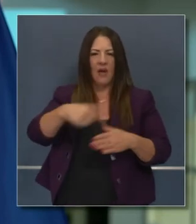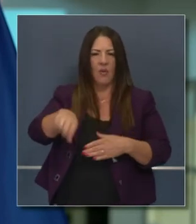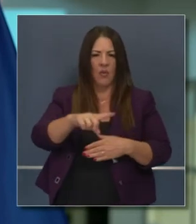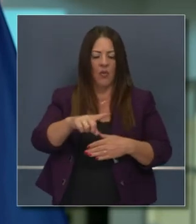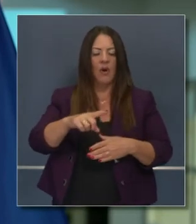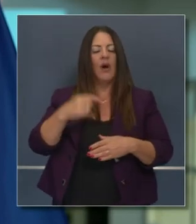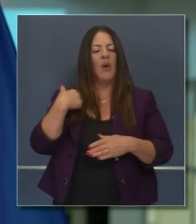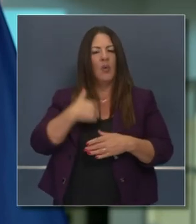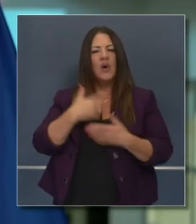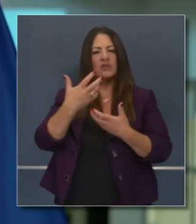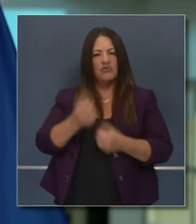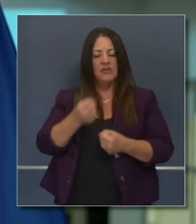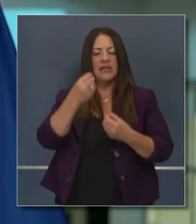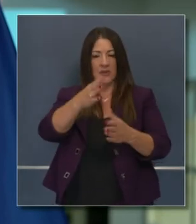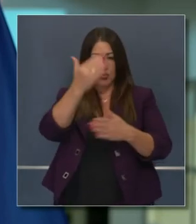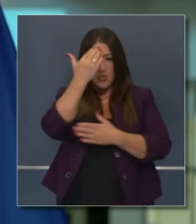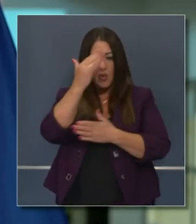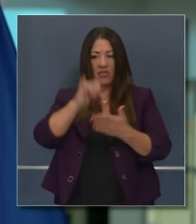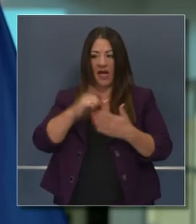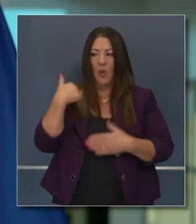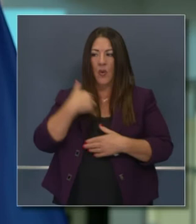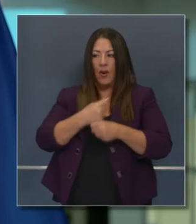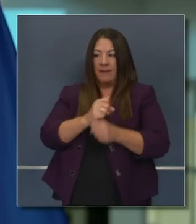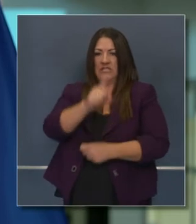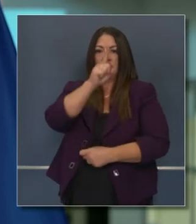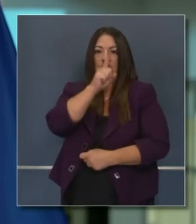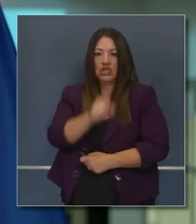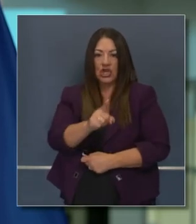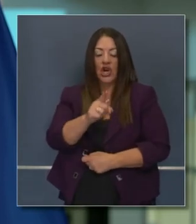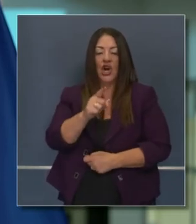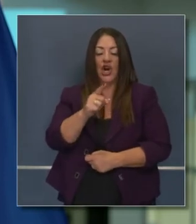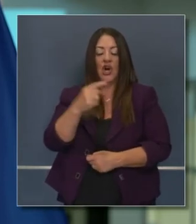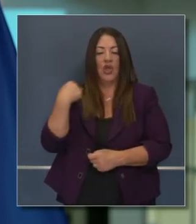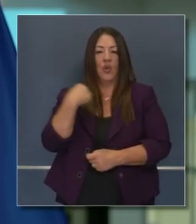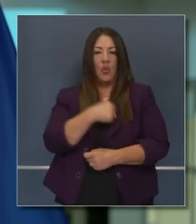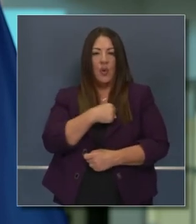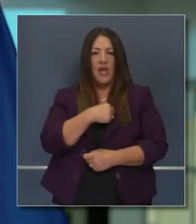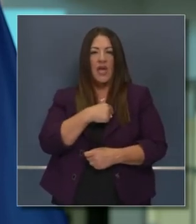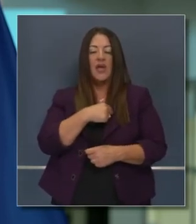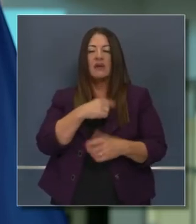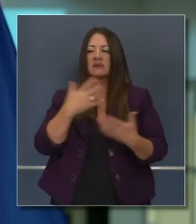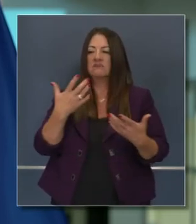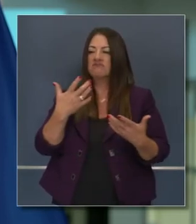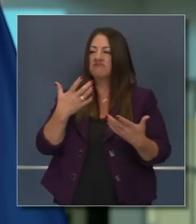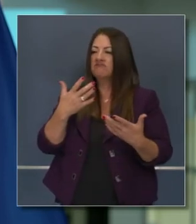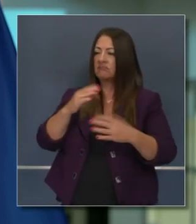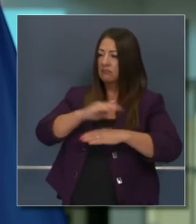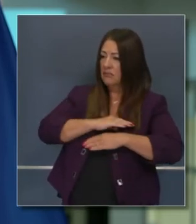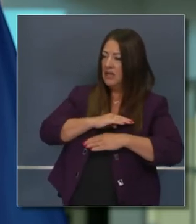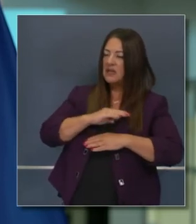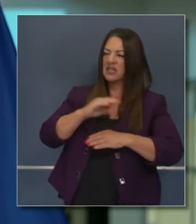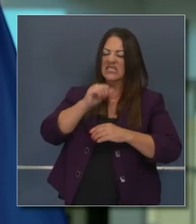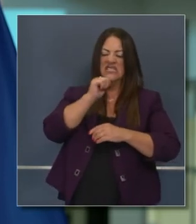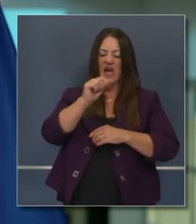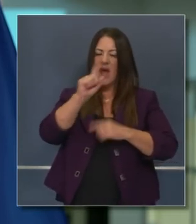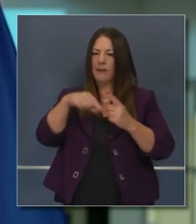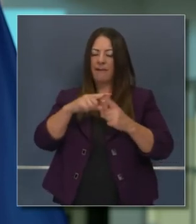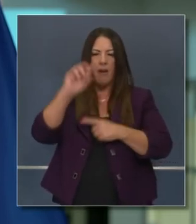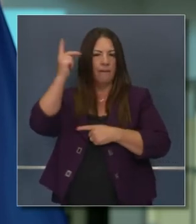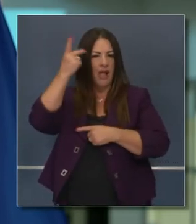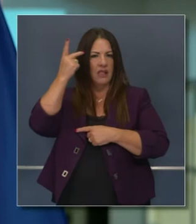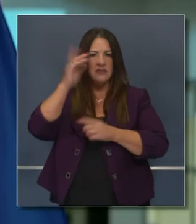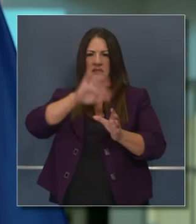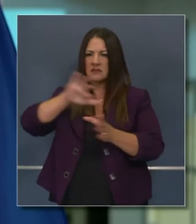es algo que anticipamos. Para estar seguros de que no hagamos nada, para tratar de cumplir con fechas